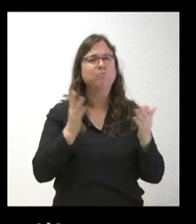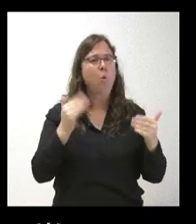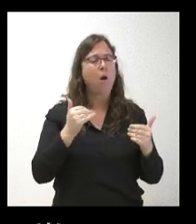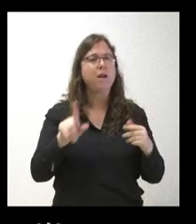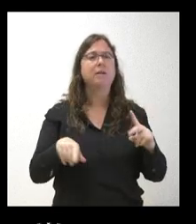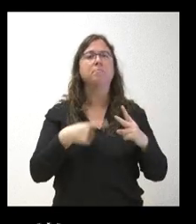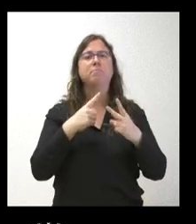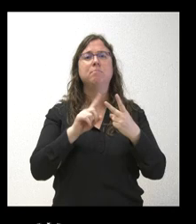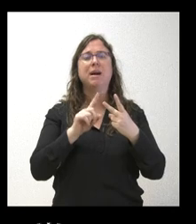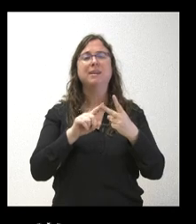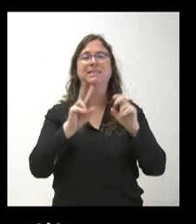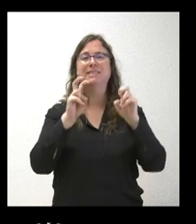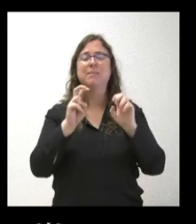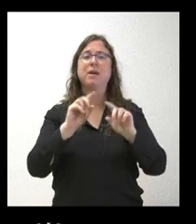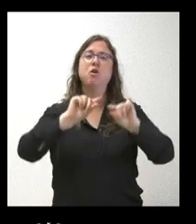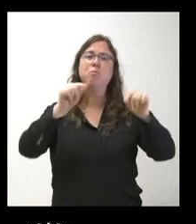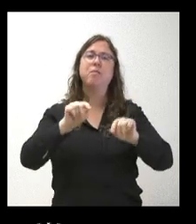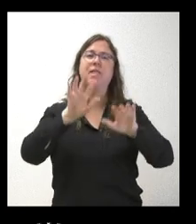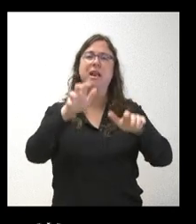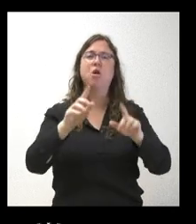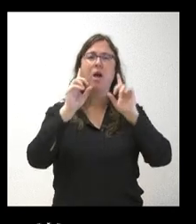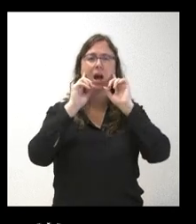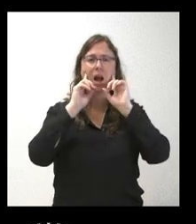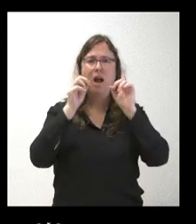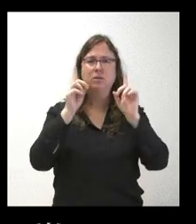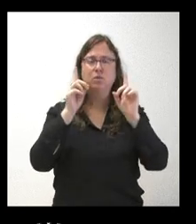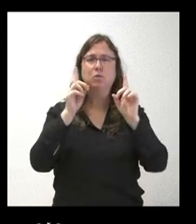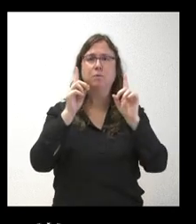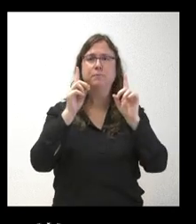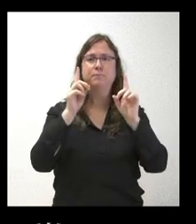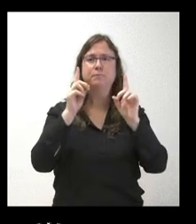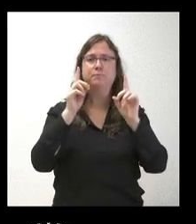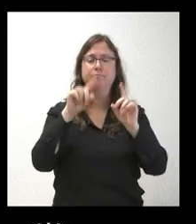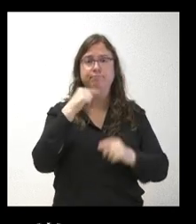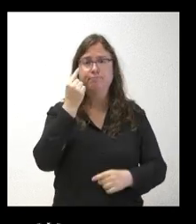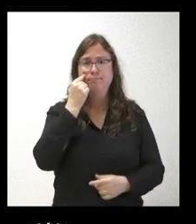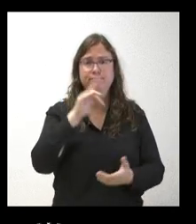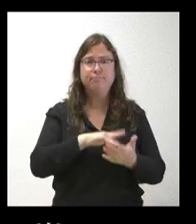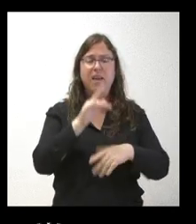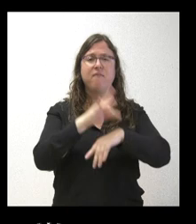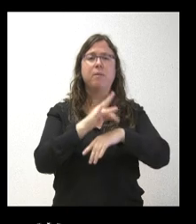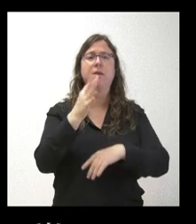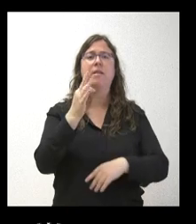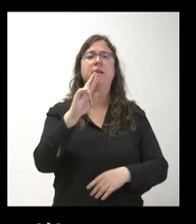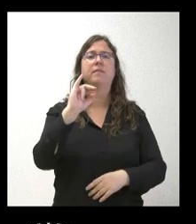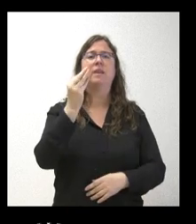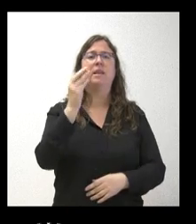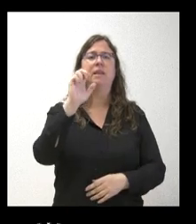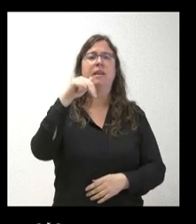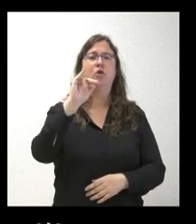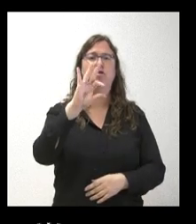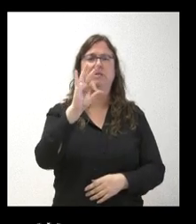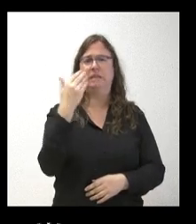cuestión de la provincia de León ante el caso desatado detectado de triquinosis en los últimos días. Se